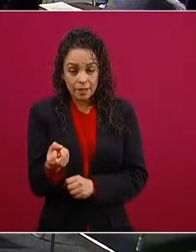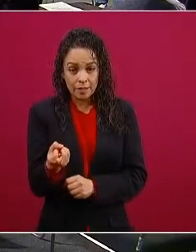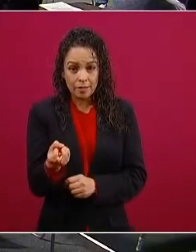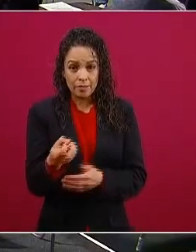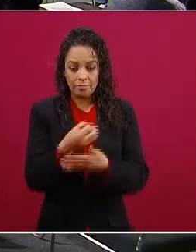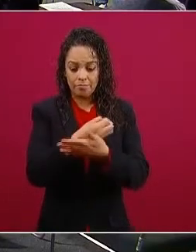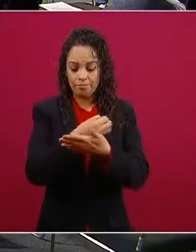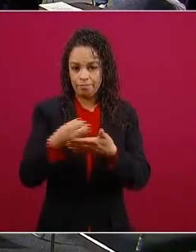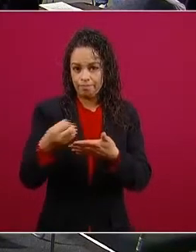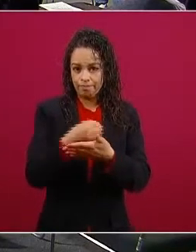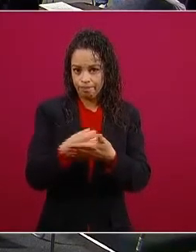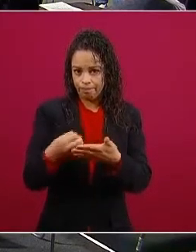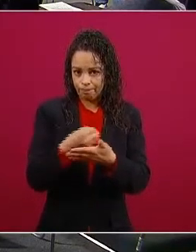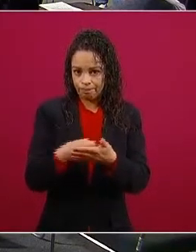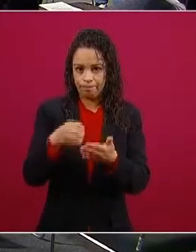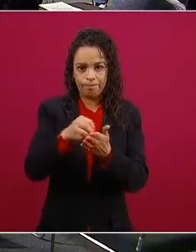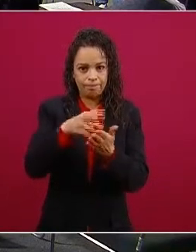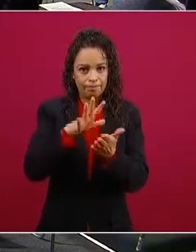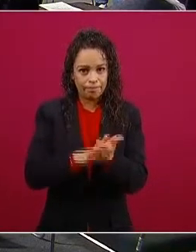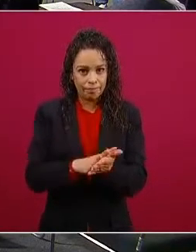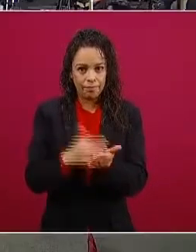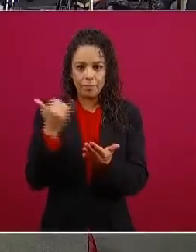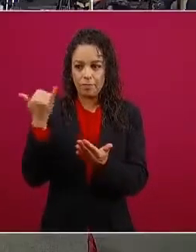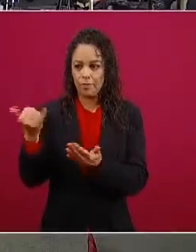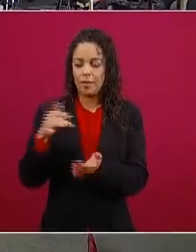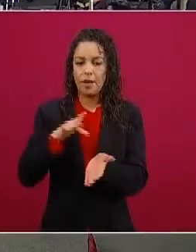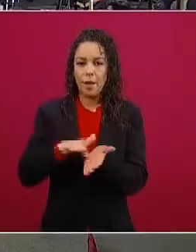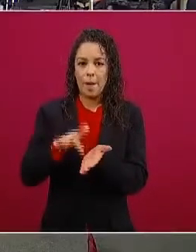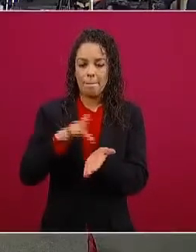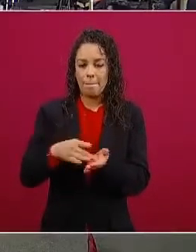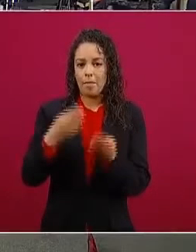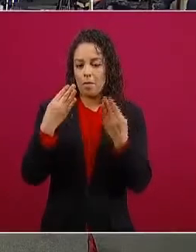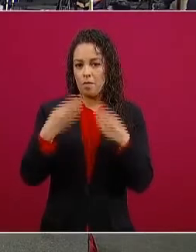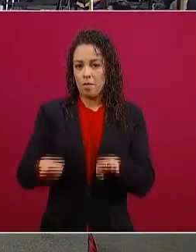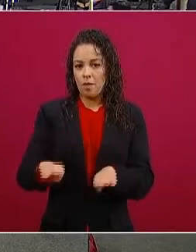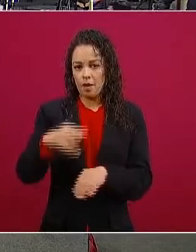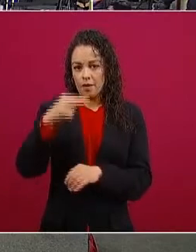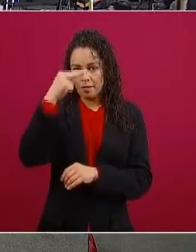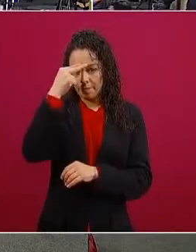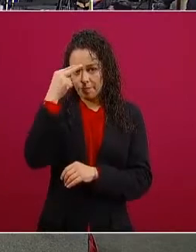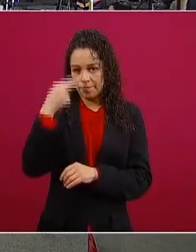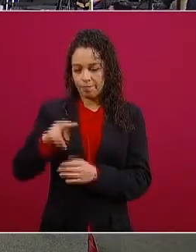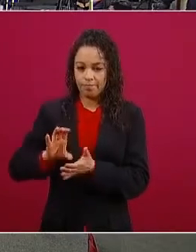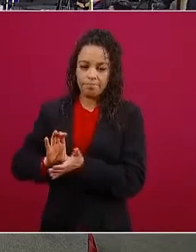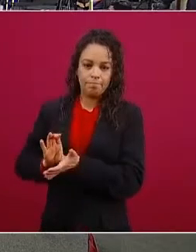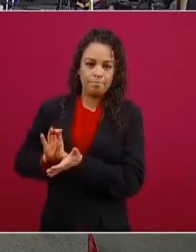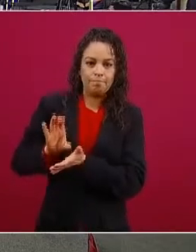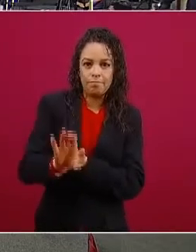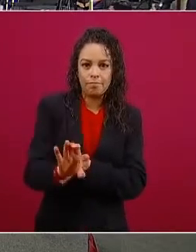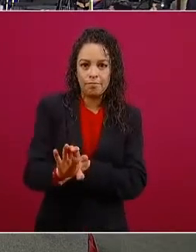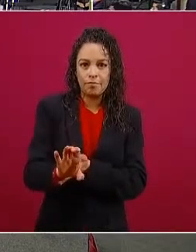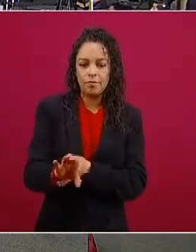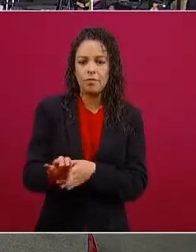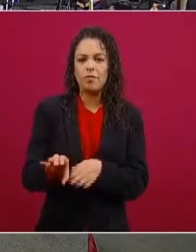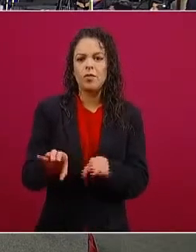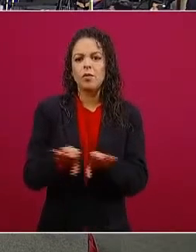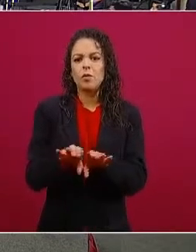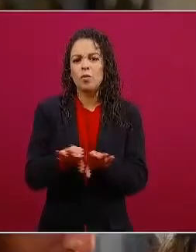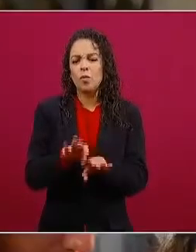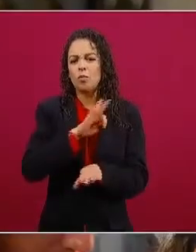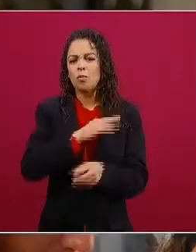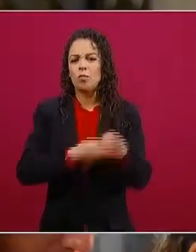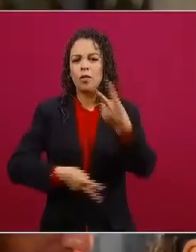rescate, inyección de liquidez del Banco de México, ¿qué fortaleza nos da como país, presidente?